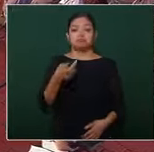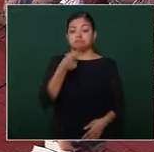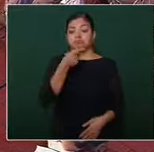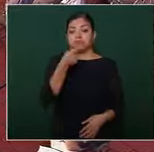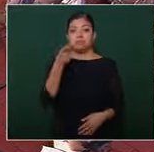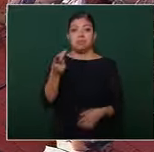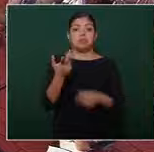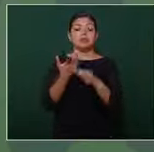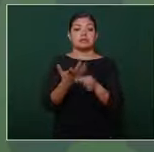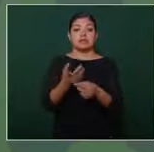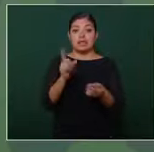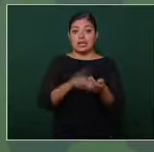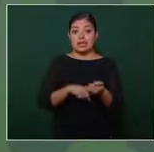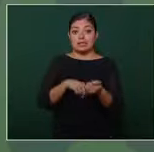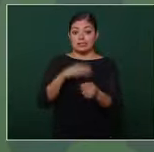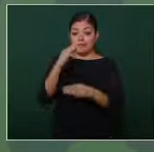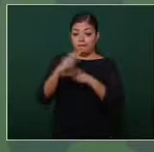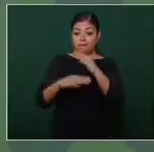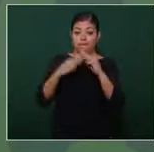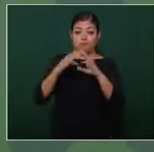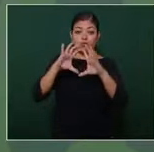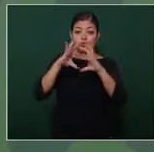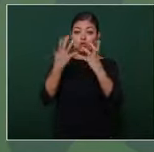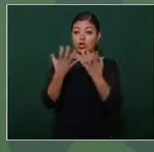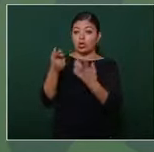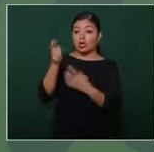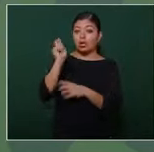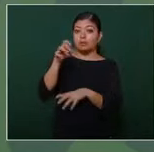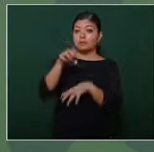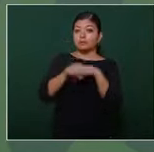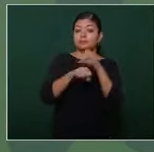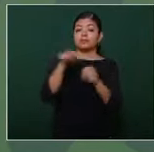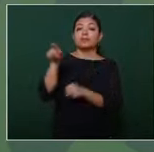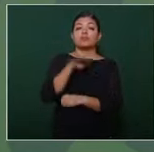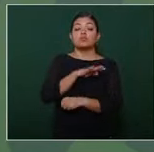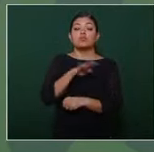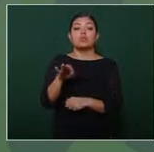de que en un mundo globalizado se podía